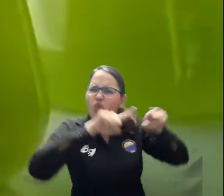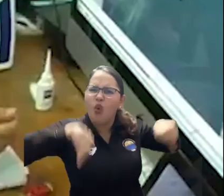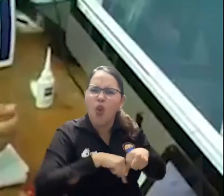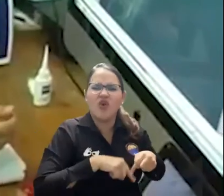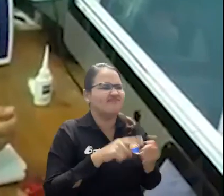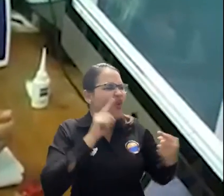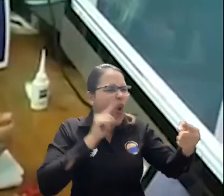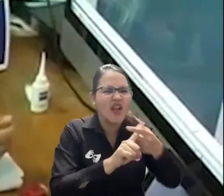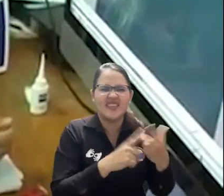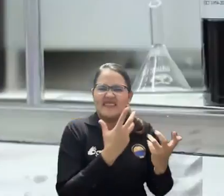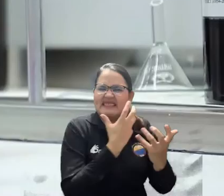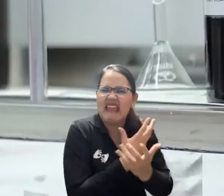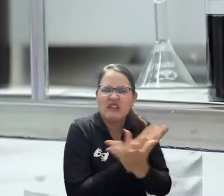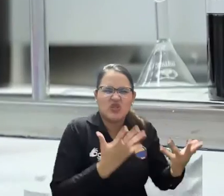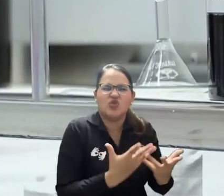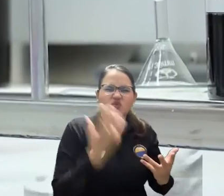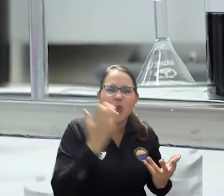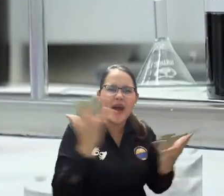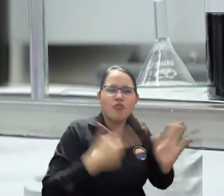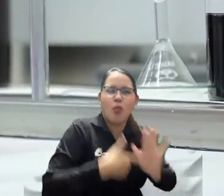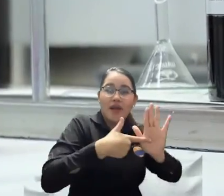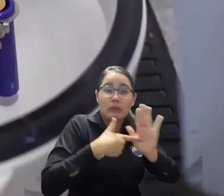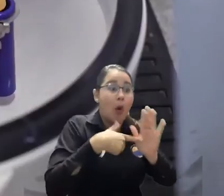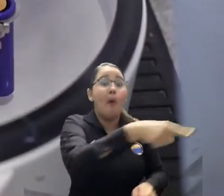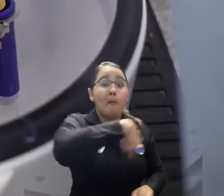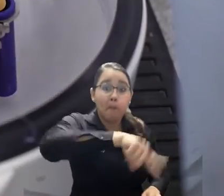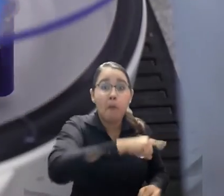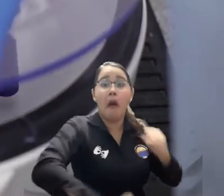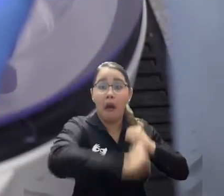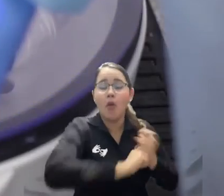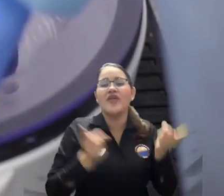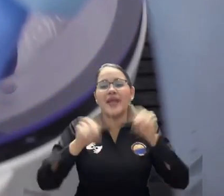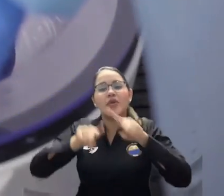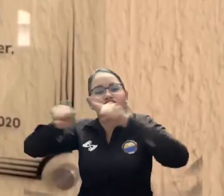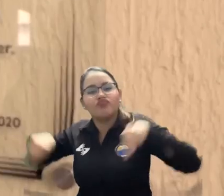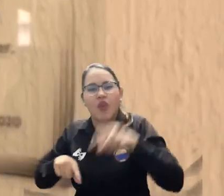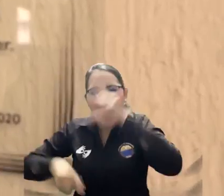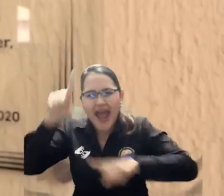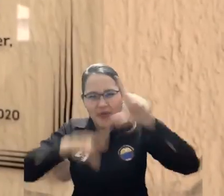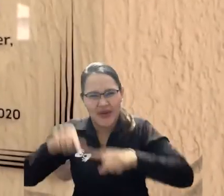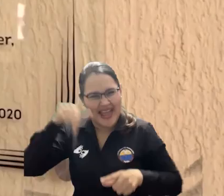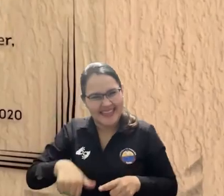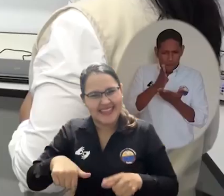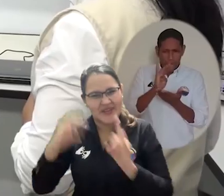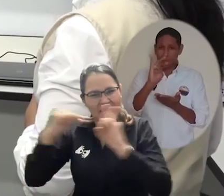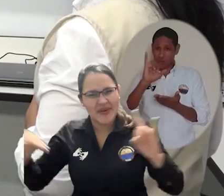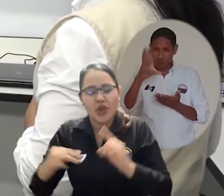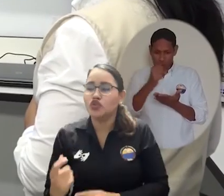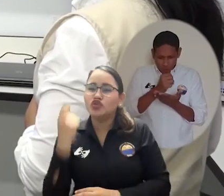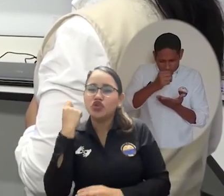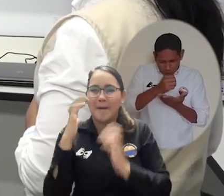participación del Centro de Colecciones Científicas y el Centro de Genética y Biología Molecular de la institución. Este último,